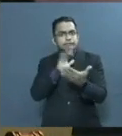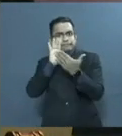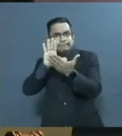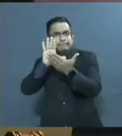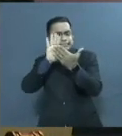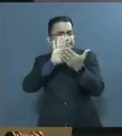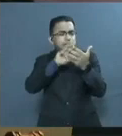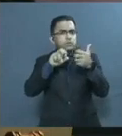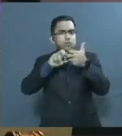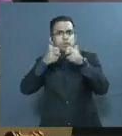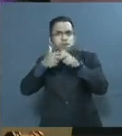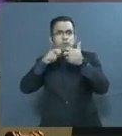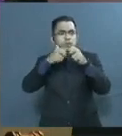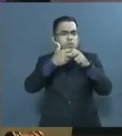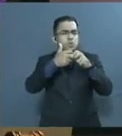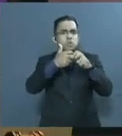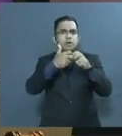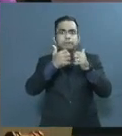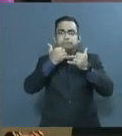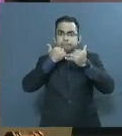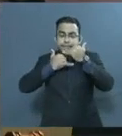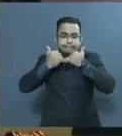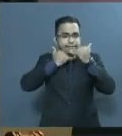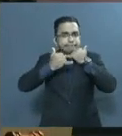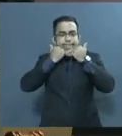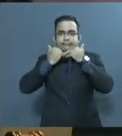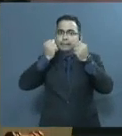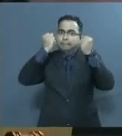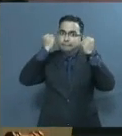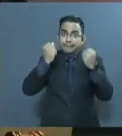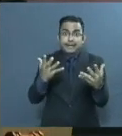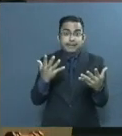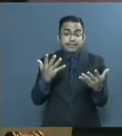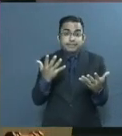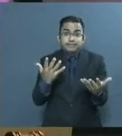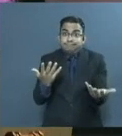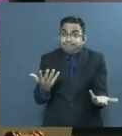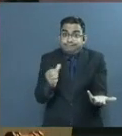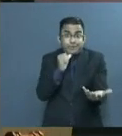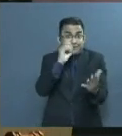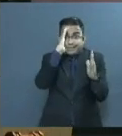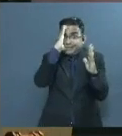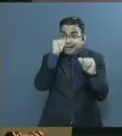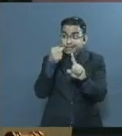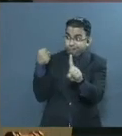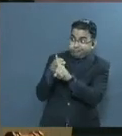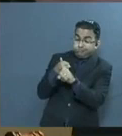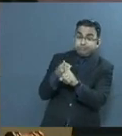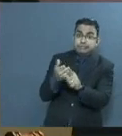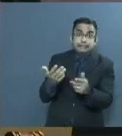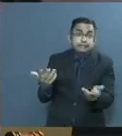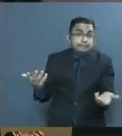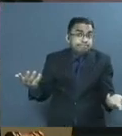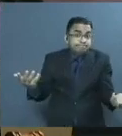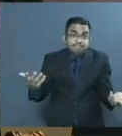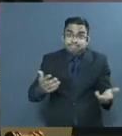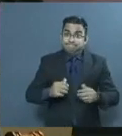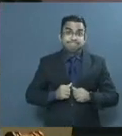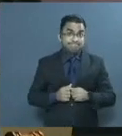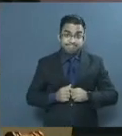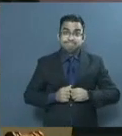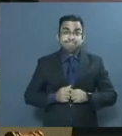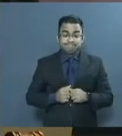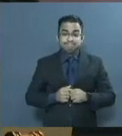dificultades y cometido múltiples errores. ¿De qué otra manera podría ser?